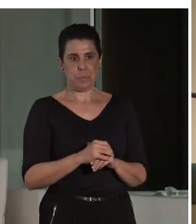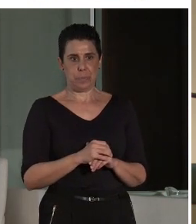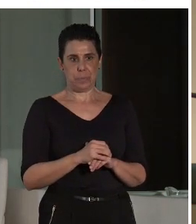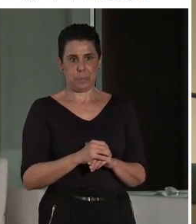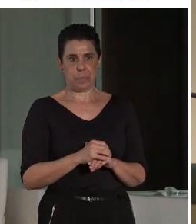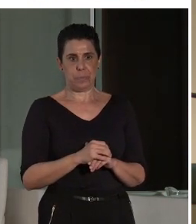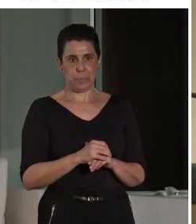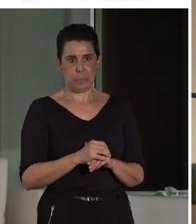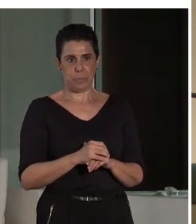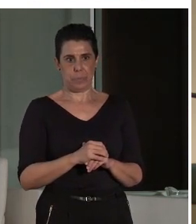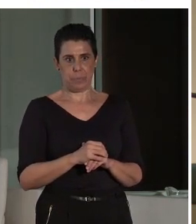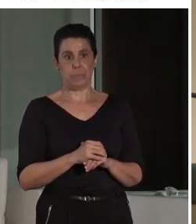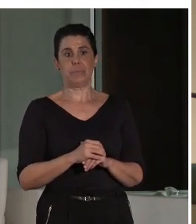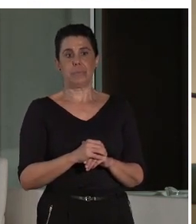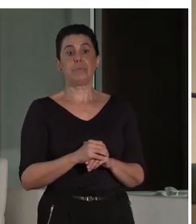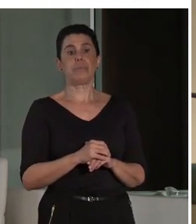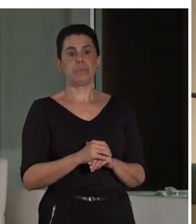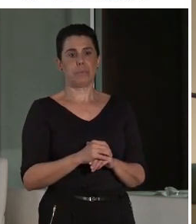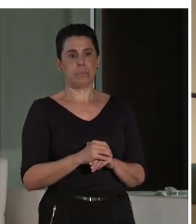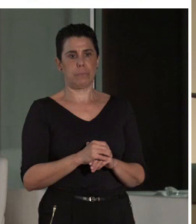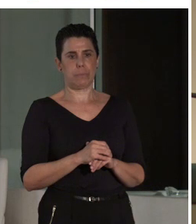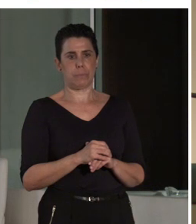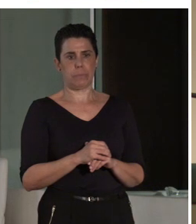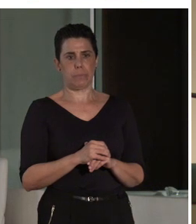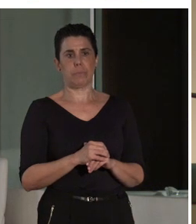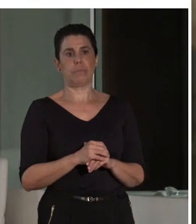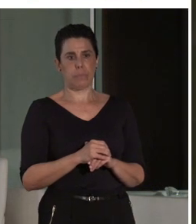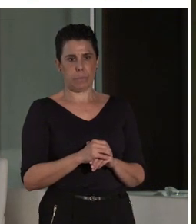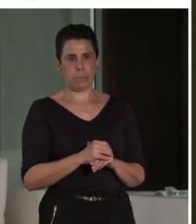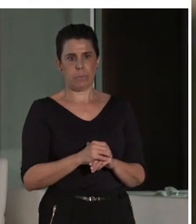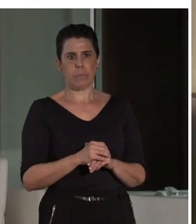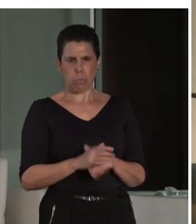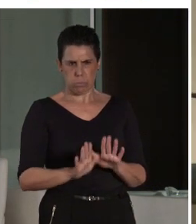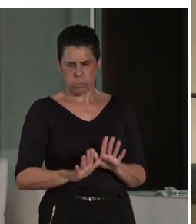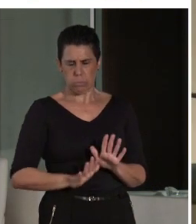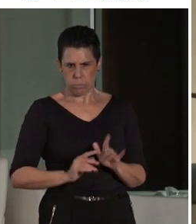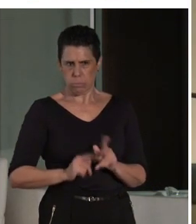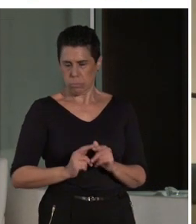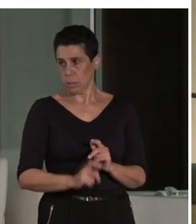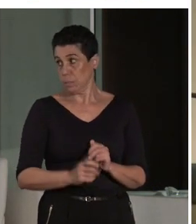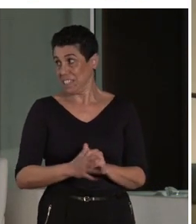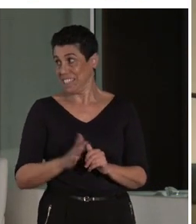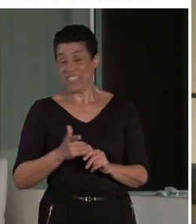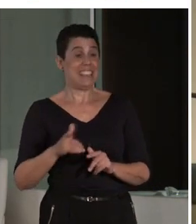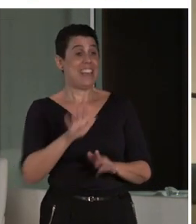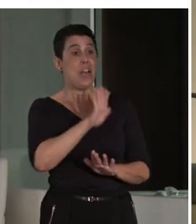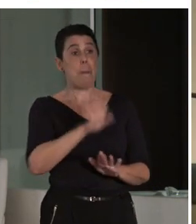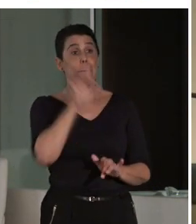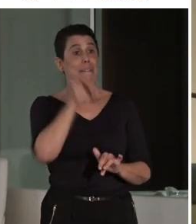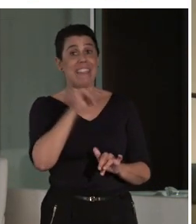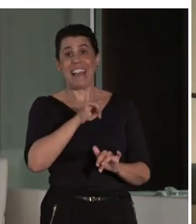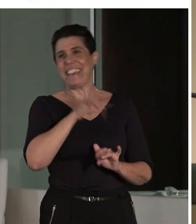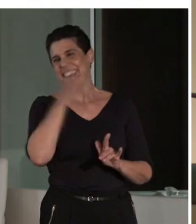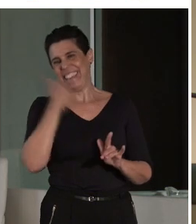Raquel también es otra veterana, es que parece que me repito, pero parece que todos llevamos aquí 20 años trabajando en los temas diferentes.